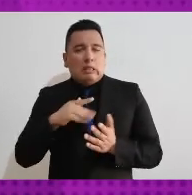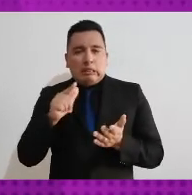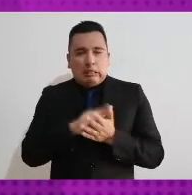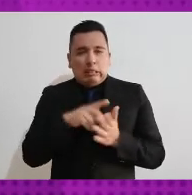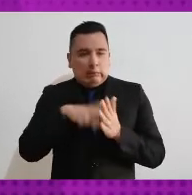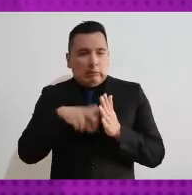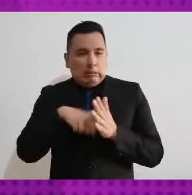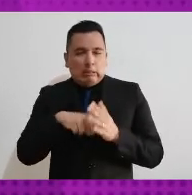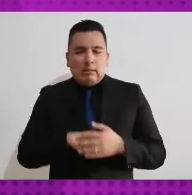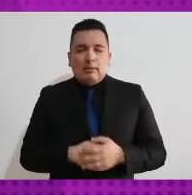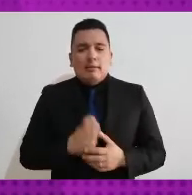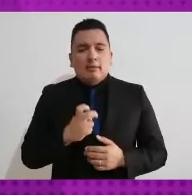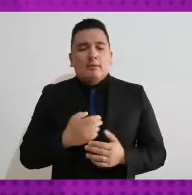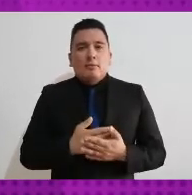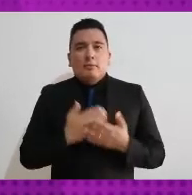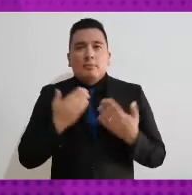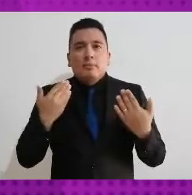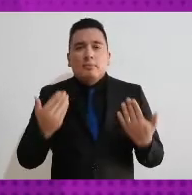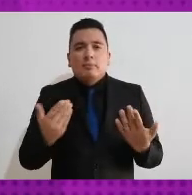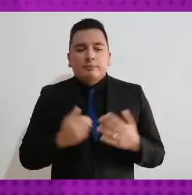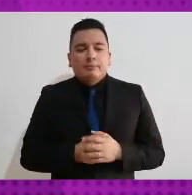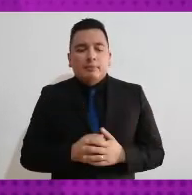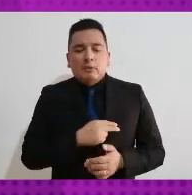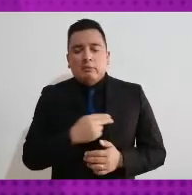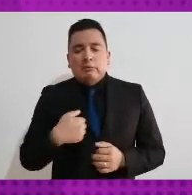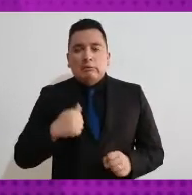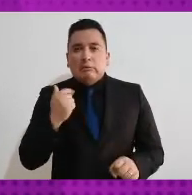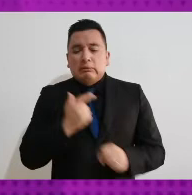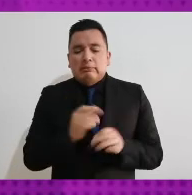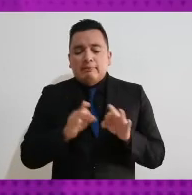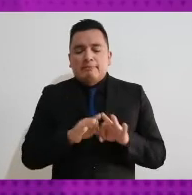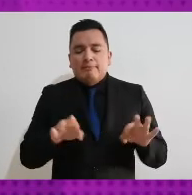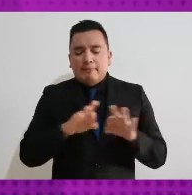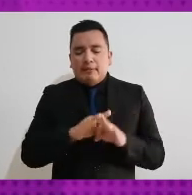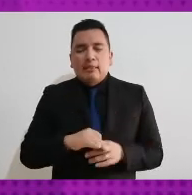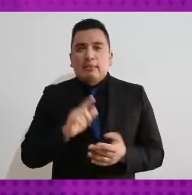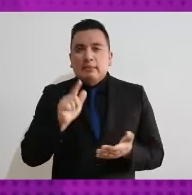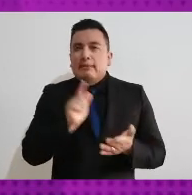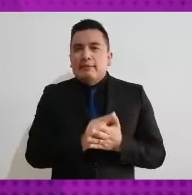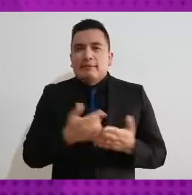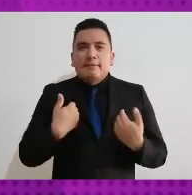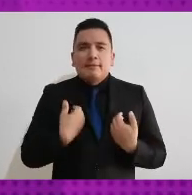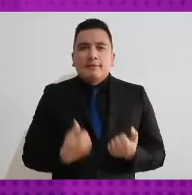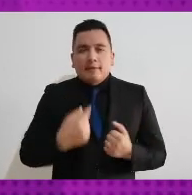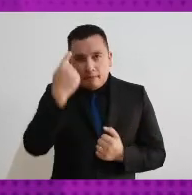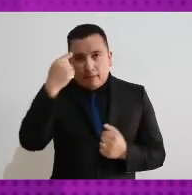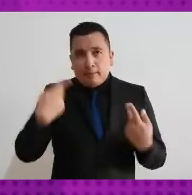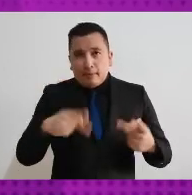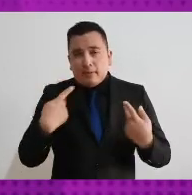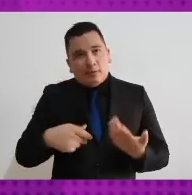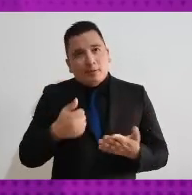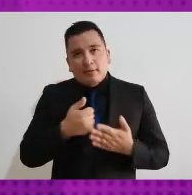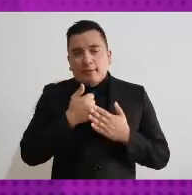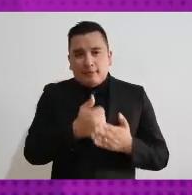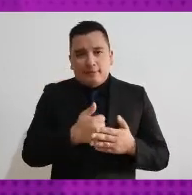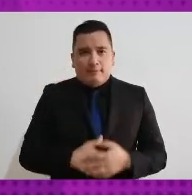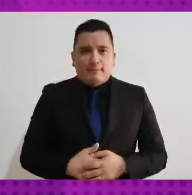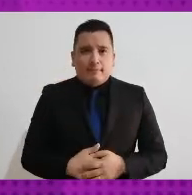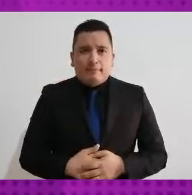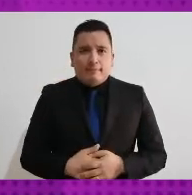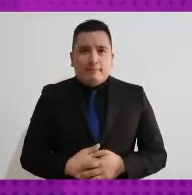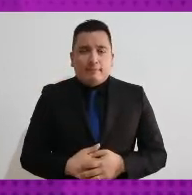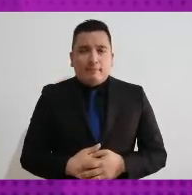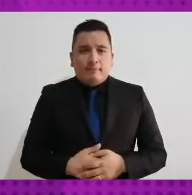estableció una línea jurisprudencial con la que subrayó la importancia que tenía la interpretación de las leyes a favor de las personas estas